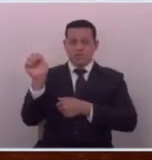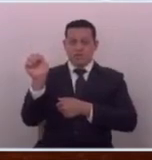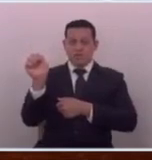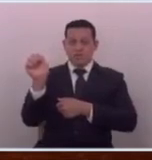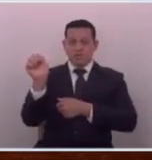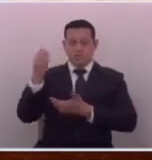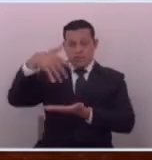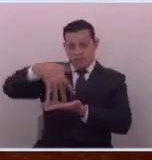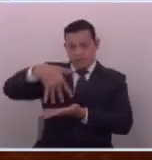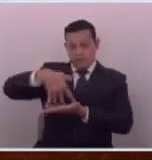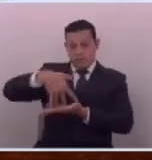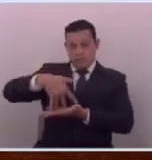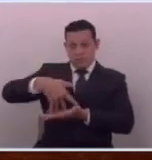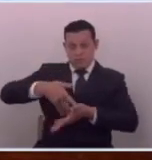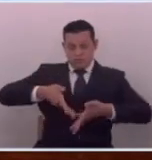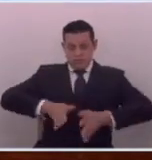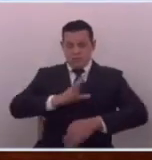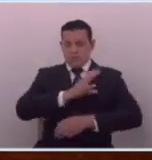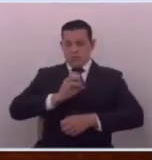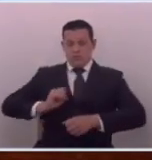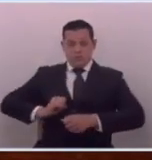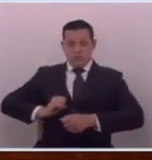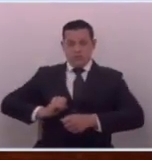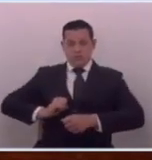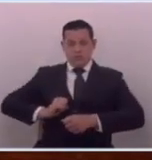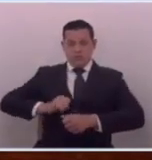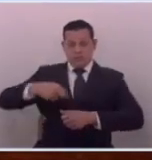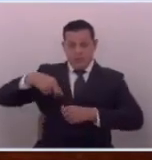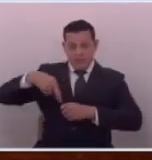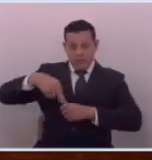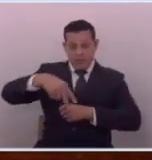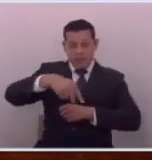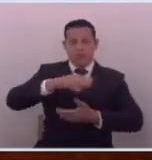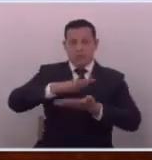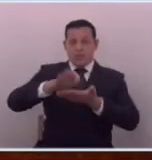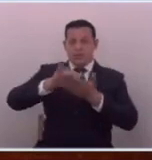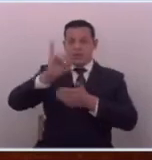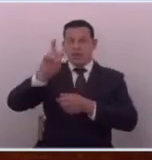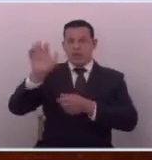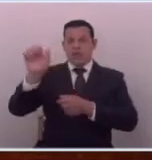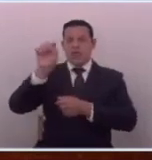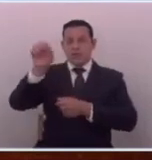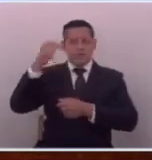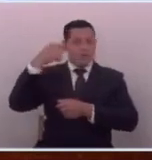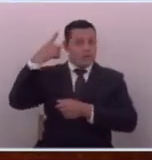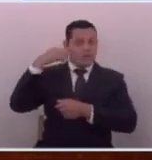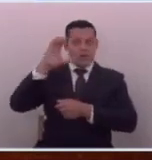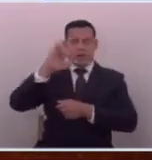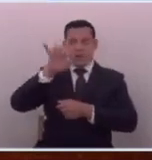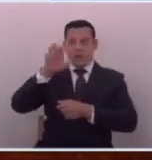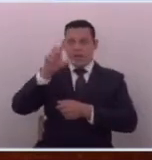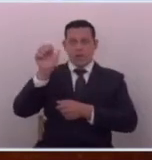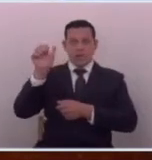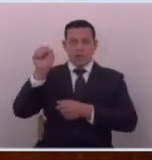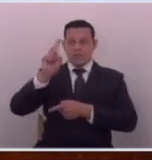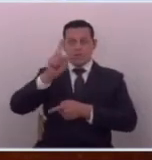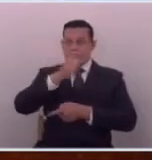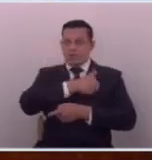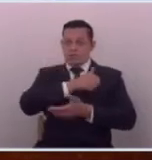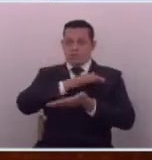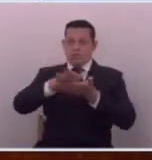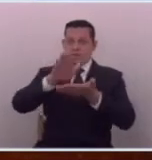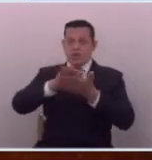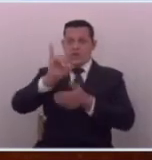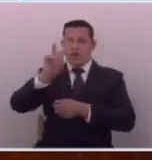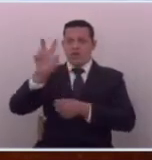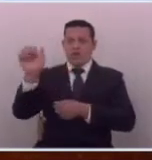el pueblo salvadoreño los salvadoreños de a pie y por qué ese señor Callejas no va a no va a tener que pagar el